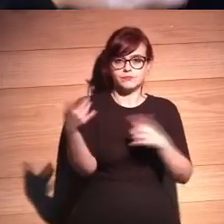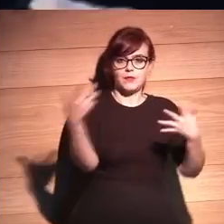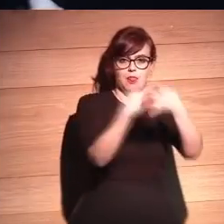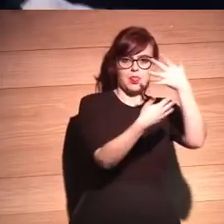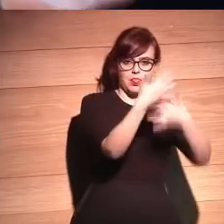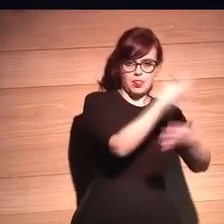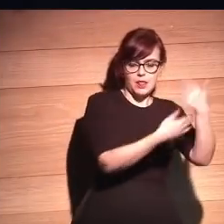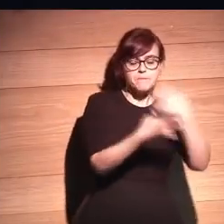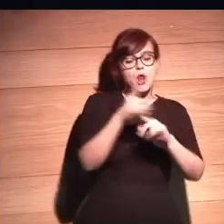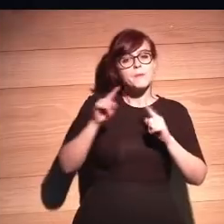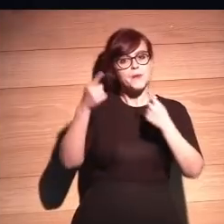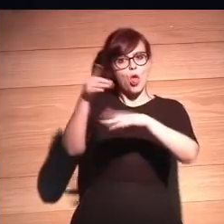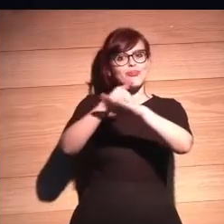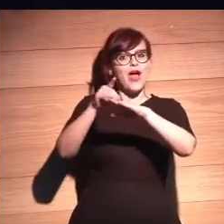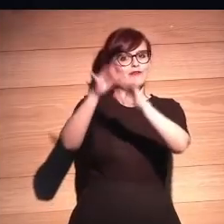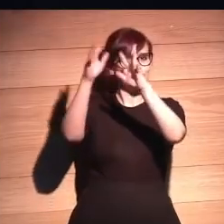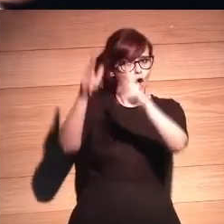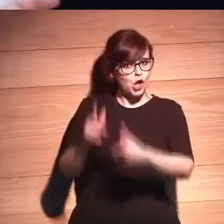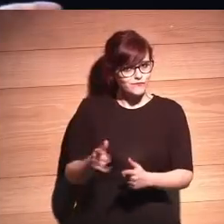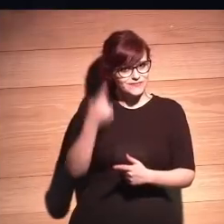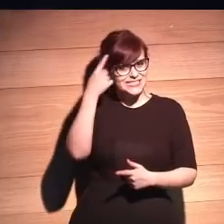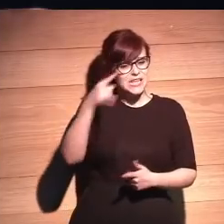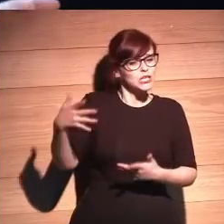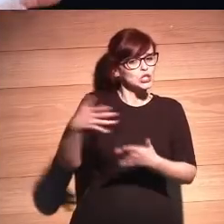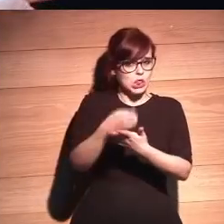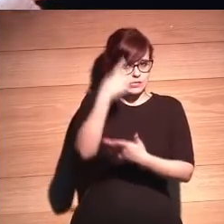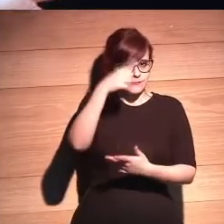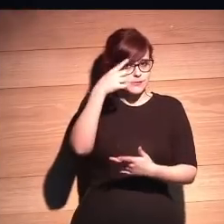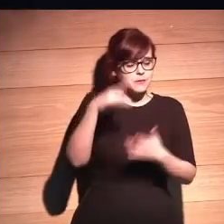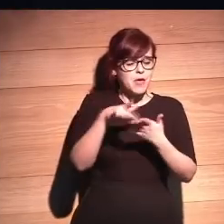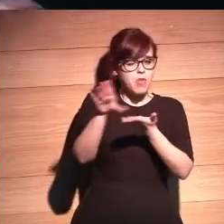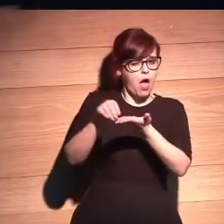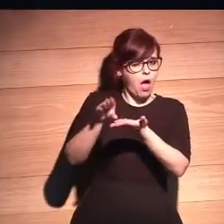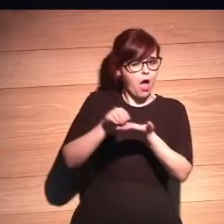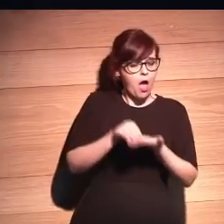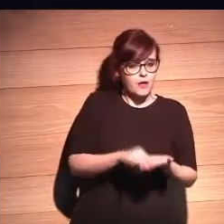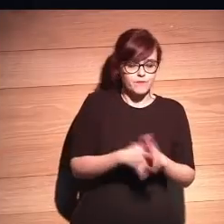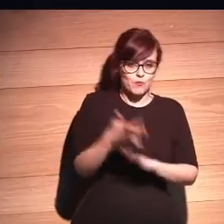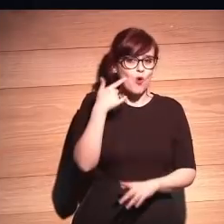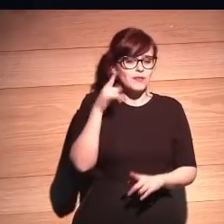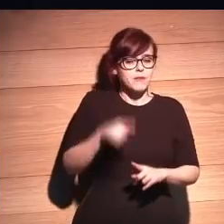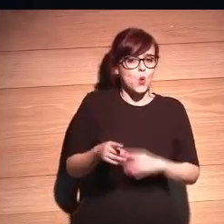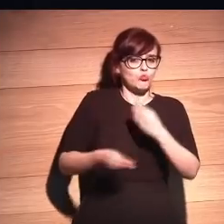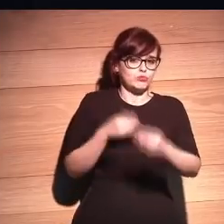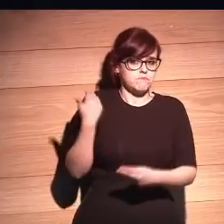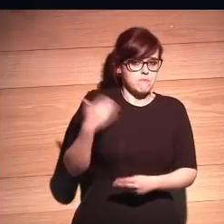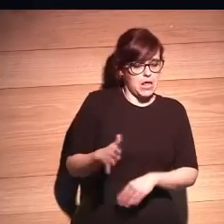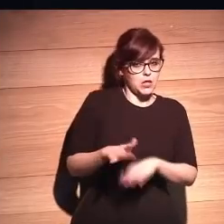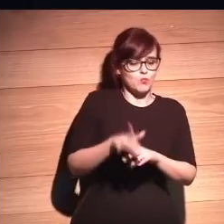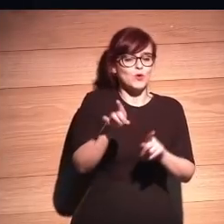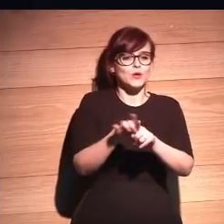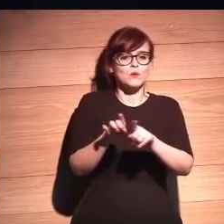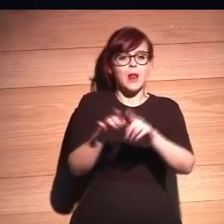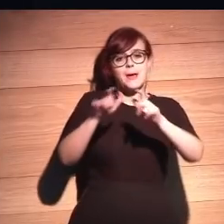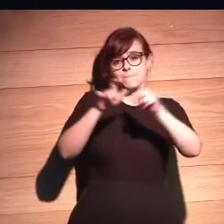primero están los datos y todos somos conscientes a día de hoy de la recopilación ilegítima de datos que se están haciendo desde